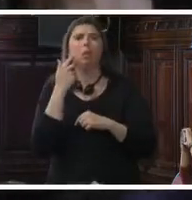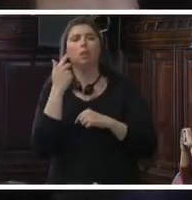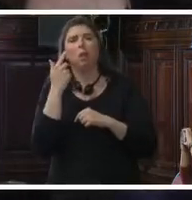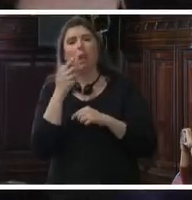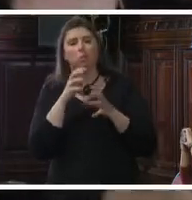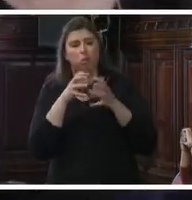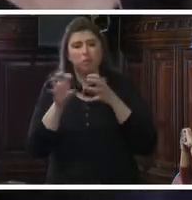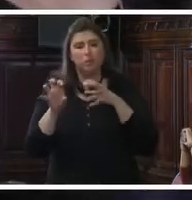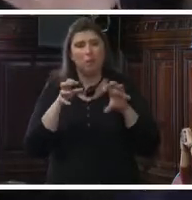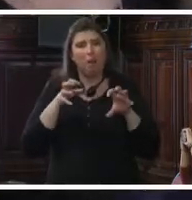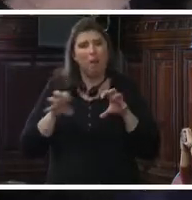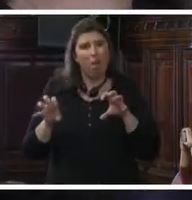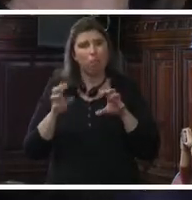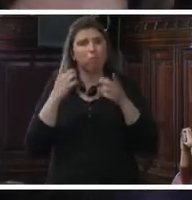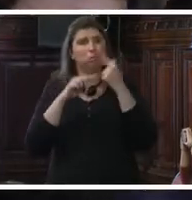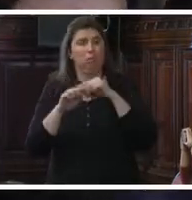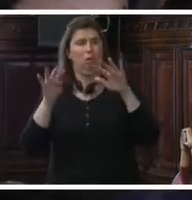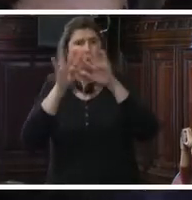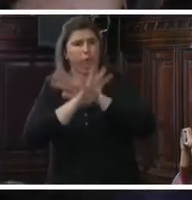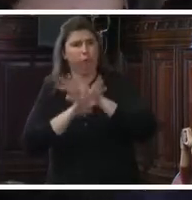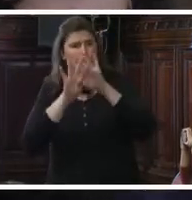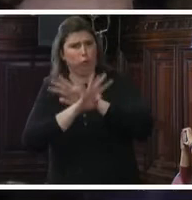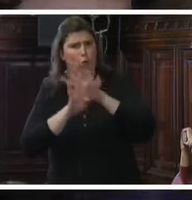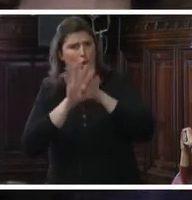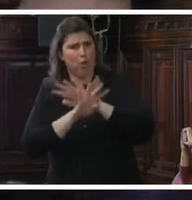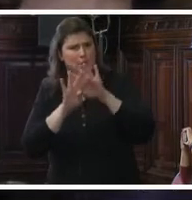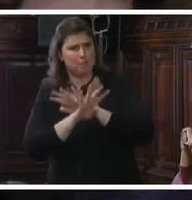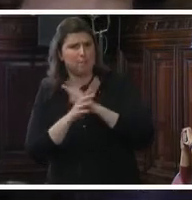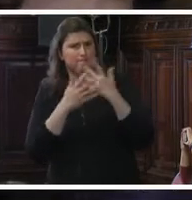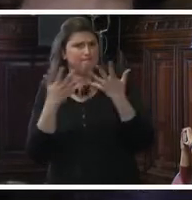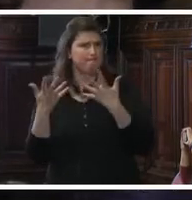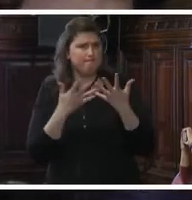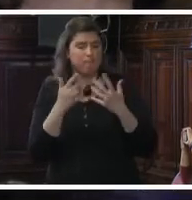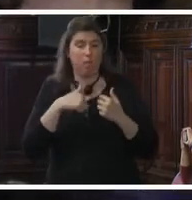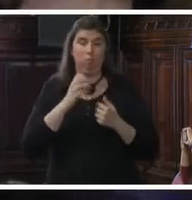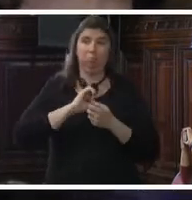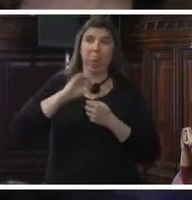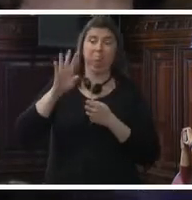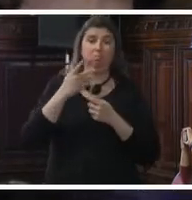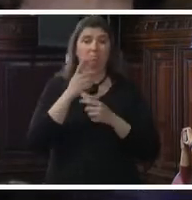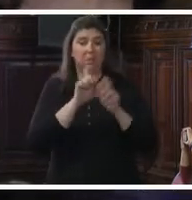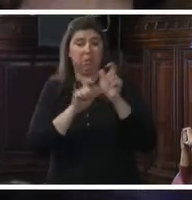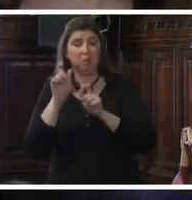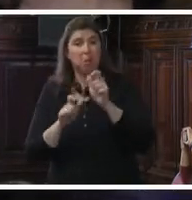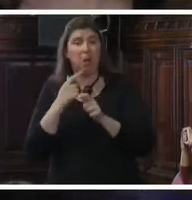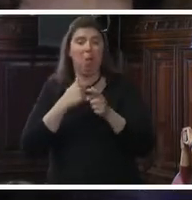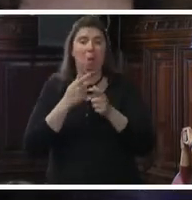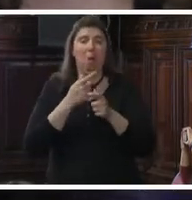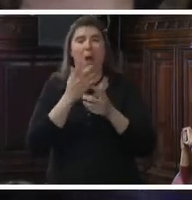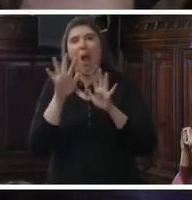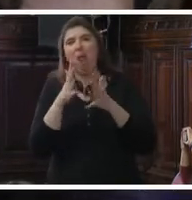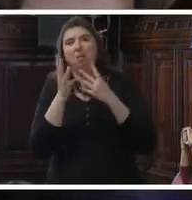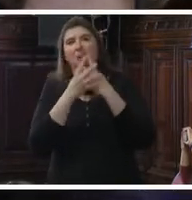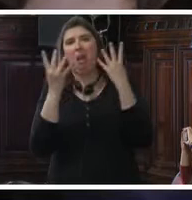separado o que se generan confusiones en el ajuste interpretando la trata como un genérico que incluye a la explotación